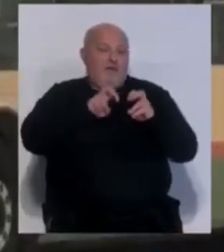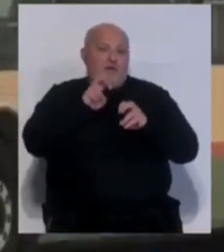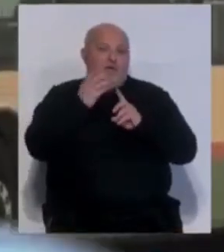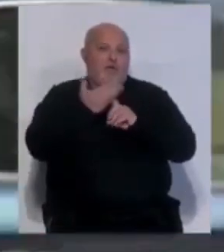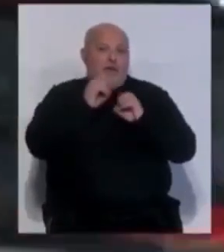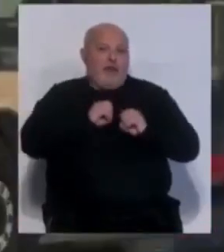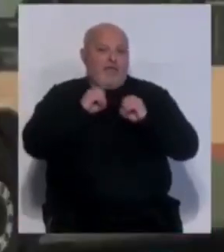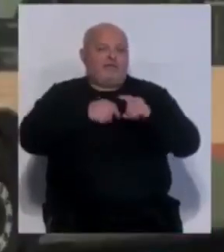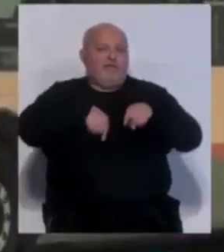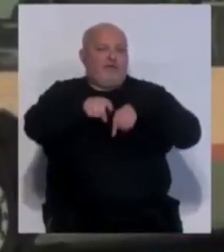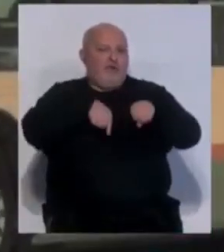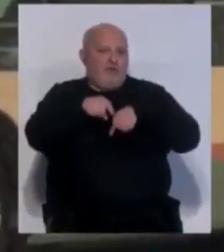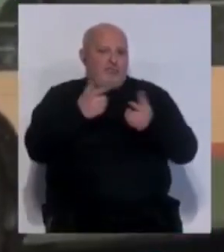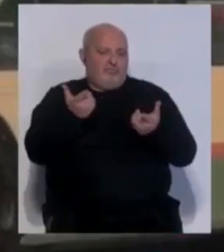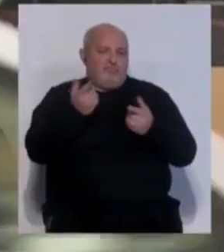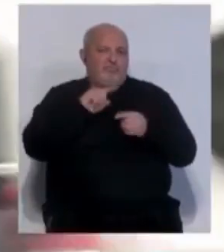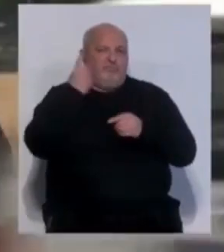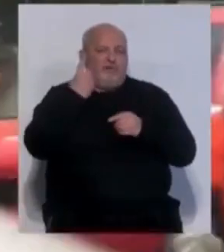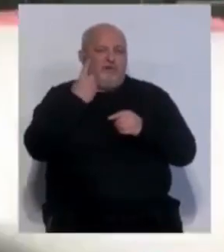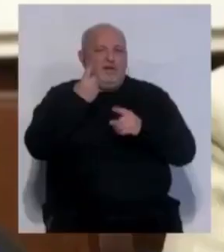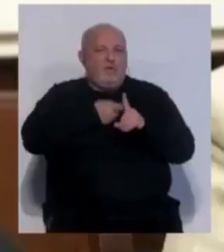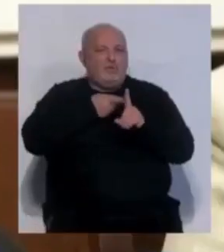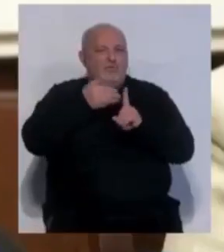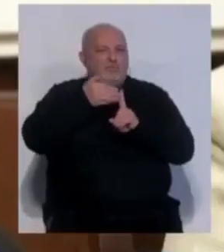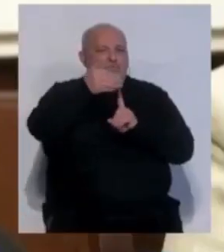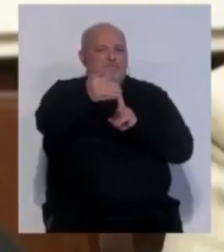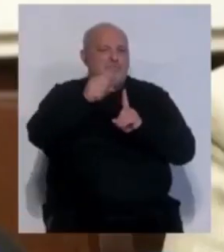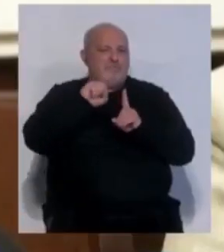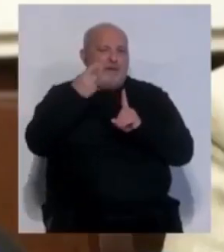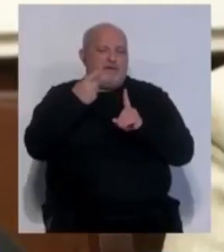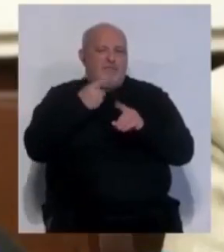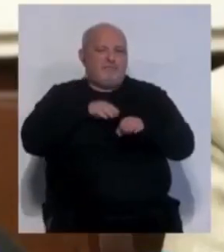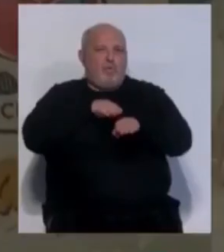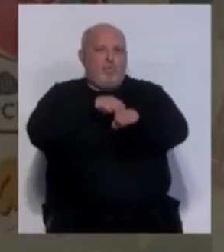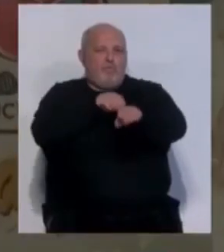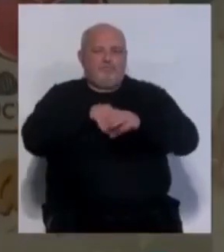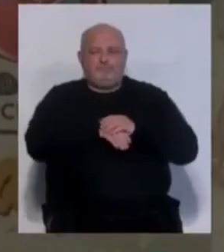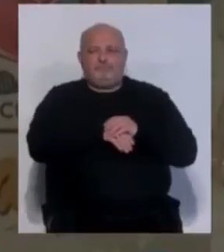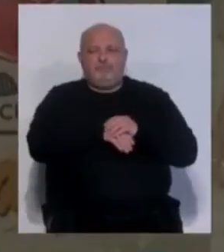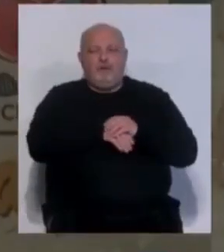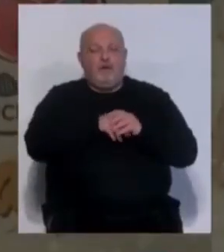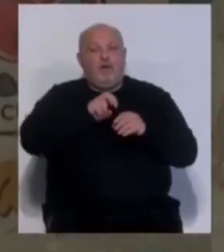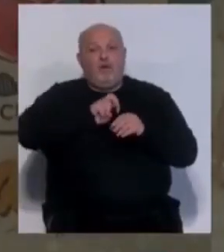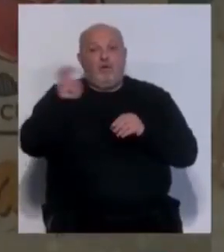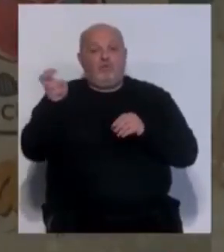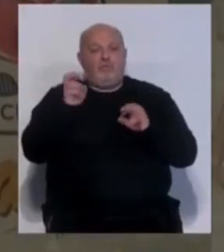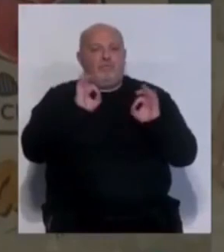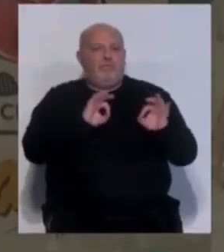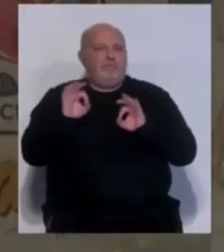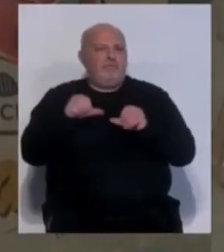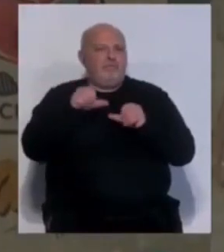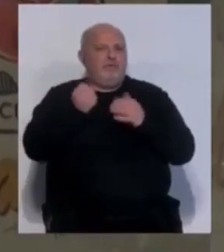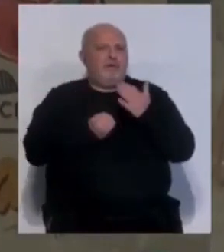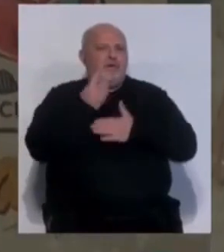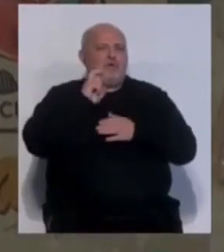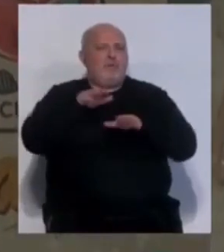perjudicar al tráfico, sobre todo en ese primer tramo, que es el que más congestión se puede producir. Entre las actuaciones previstas, la